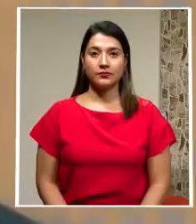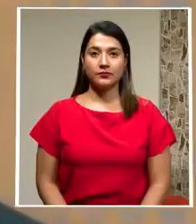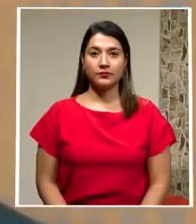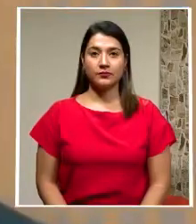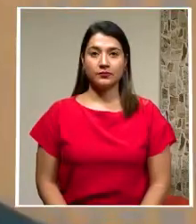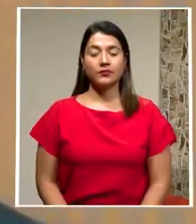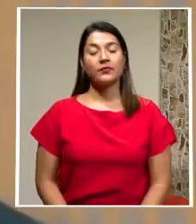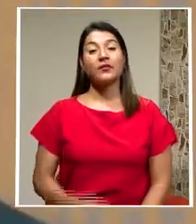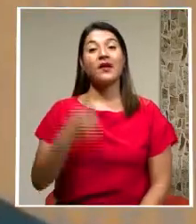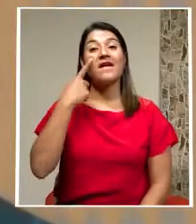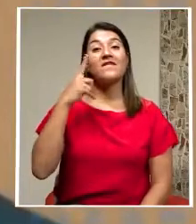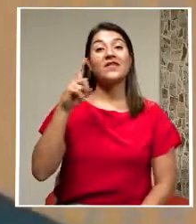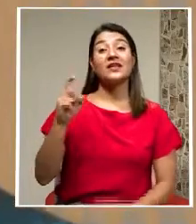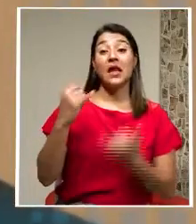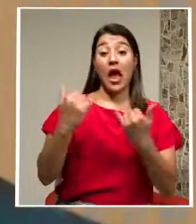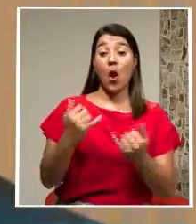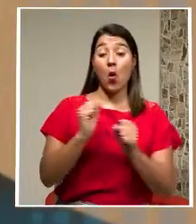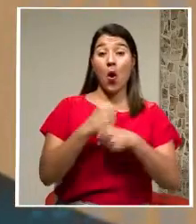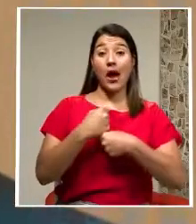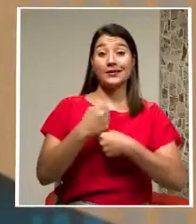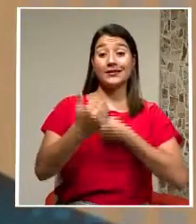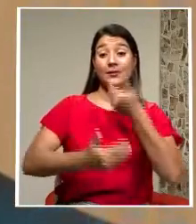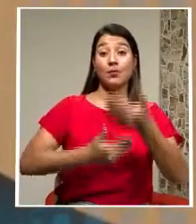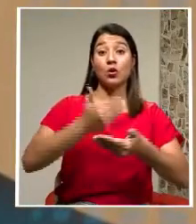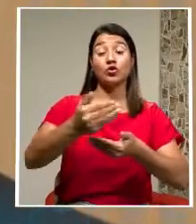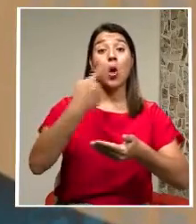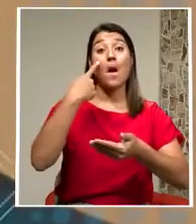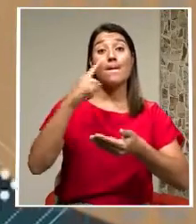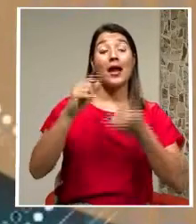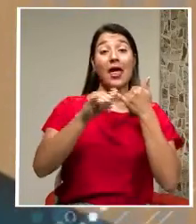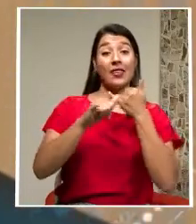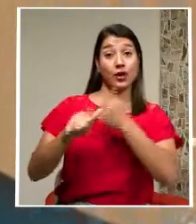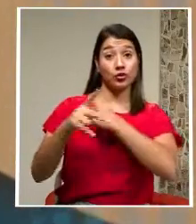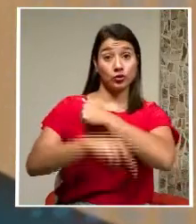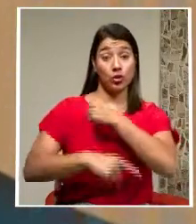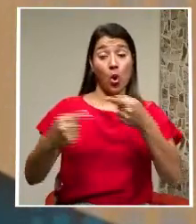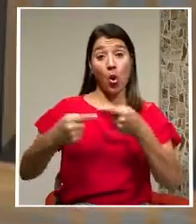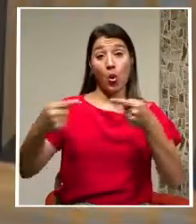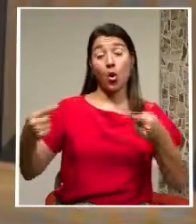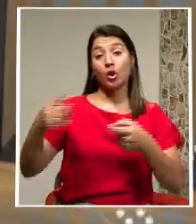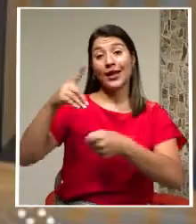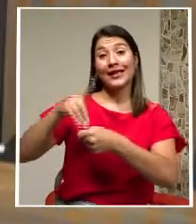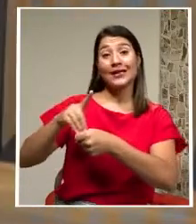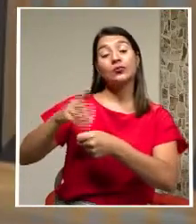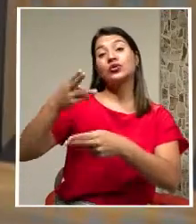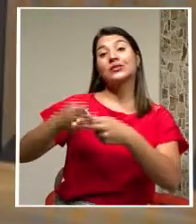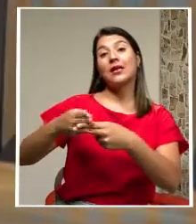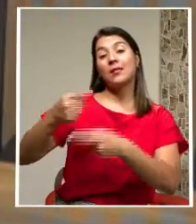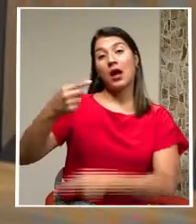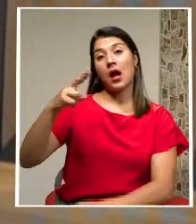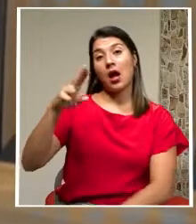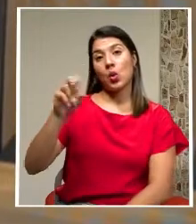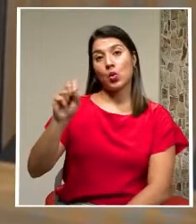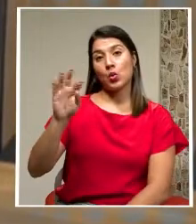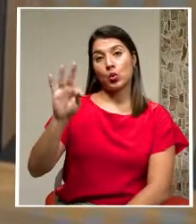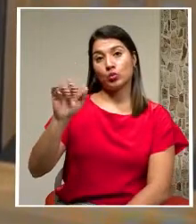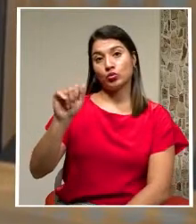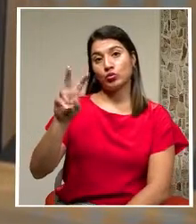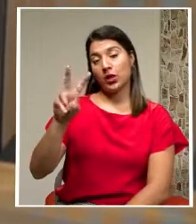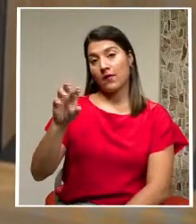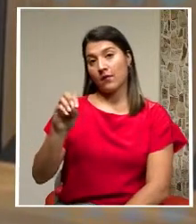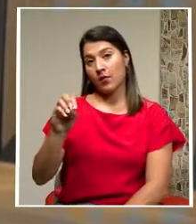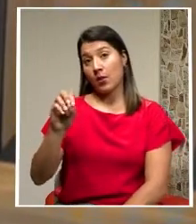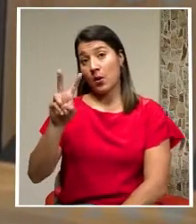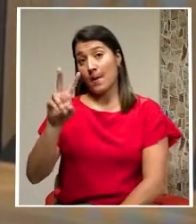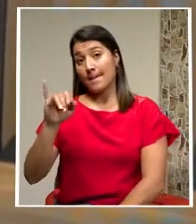La Fiscalía está tramitando una denuncia penal contra el diputado Gustavo Viales. está investigando si el legislador tiene relación con los